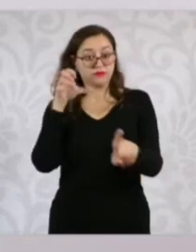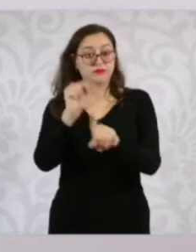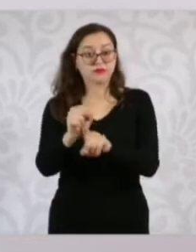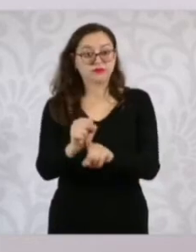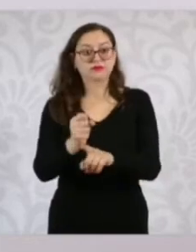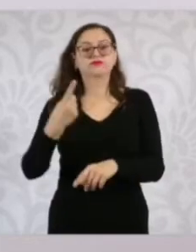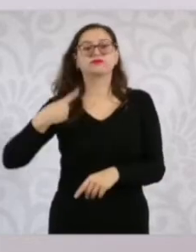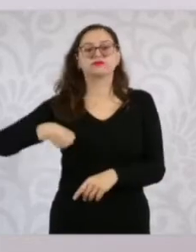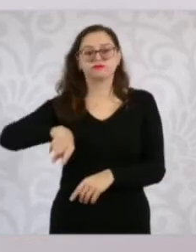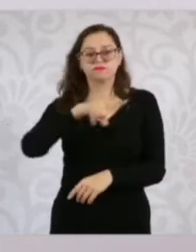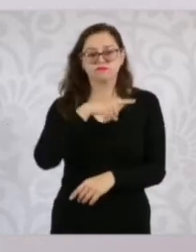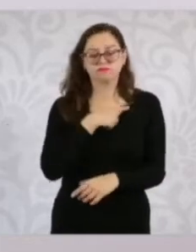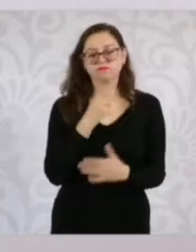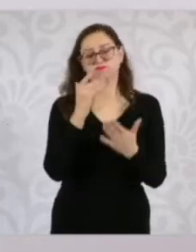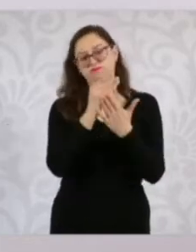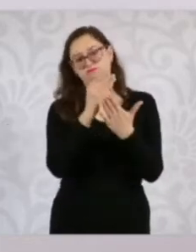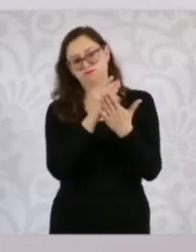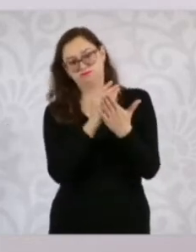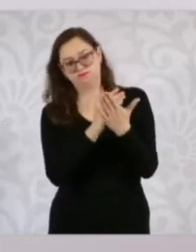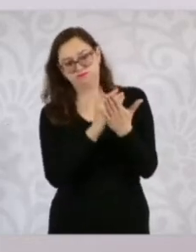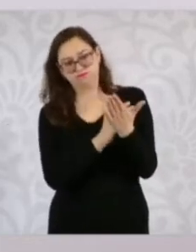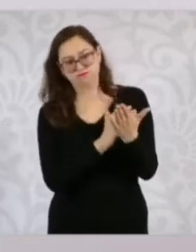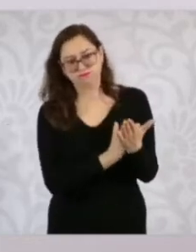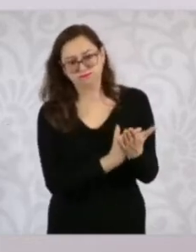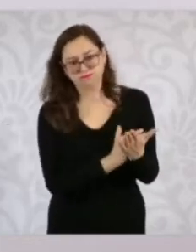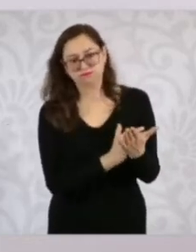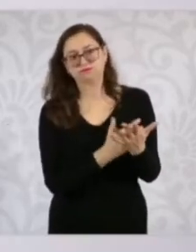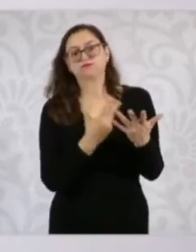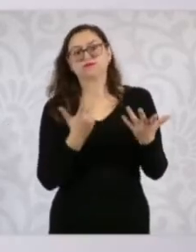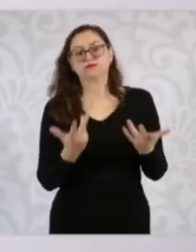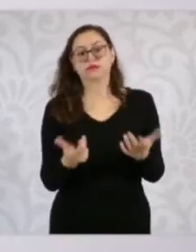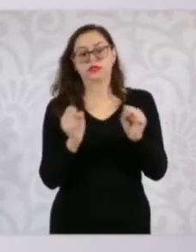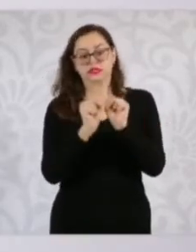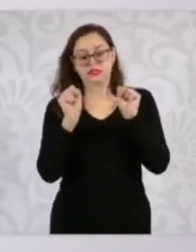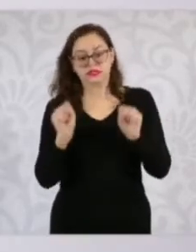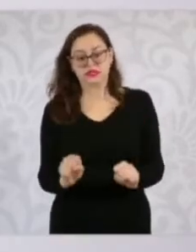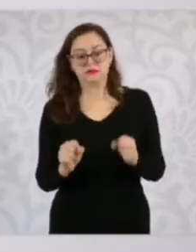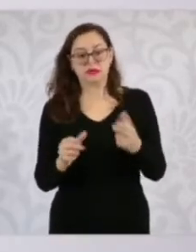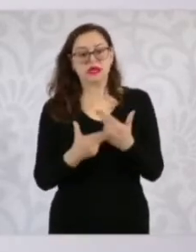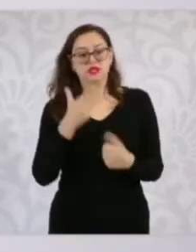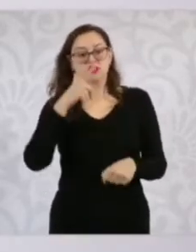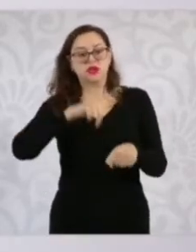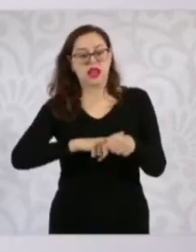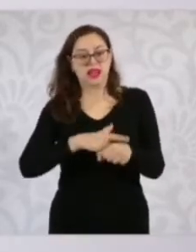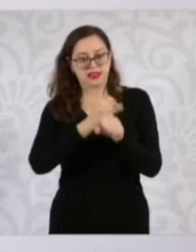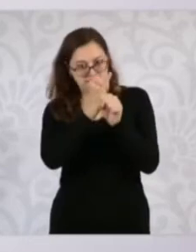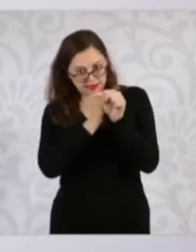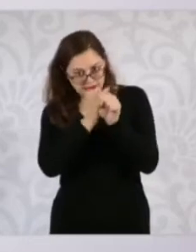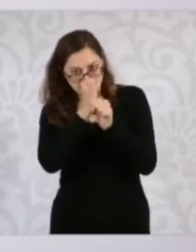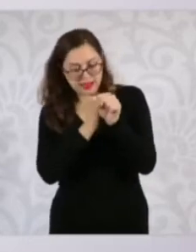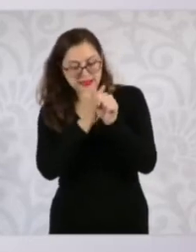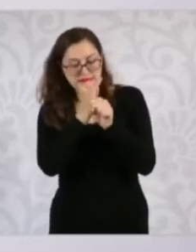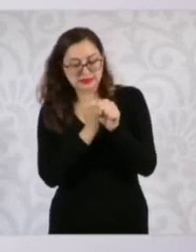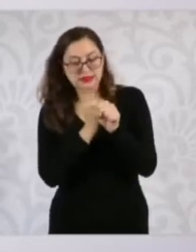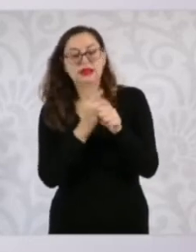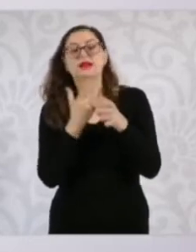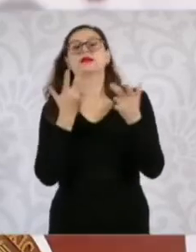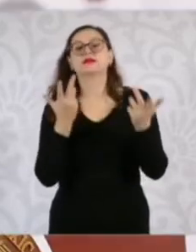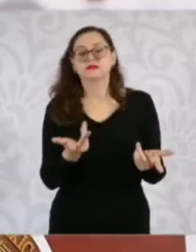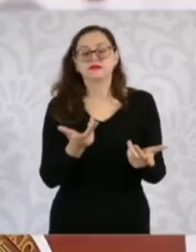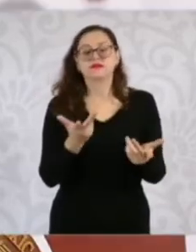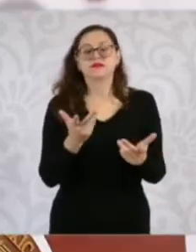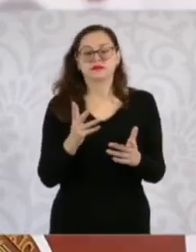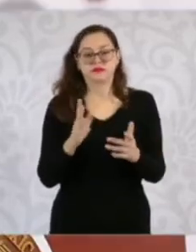hemos planteado diversas líneas de acción. Al consolidar el Sistema Nacional de Inteligencia, contaremos con mejores capacidades de investigación para